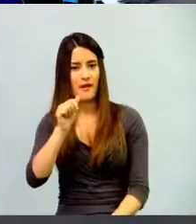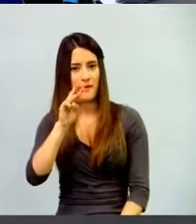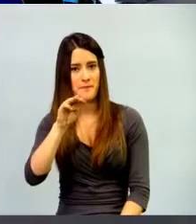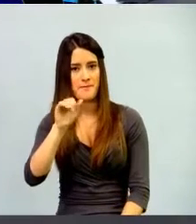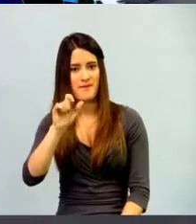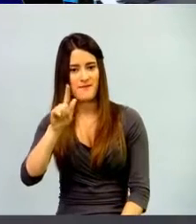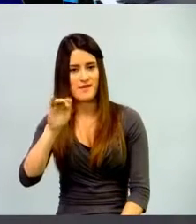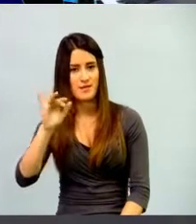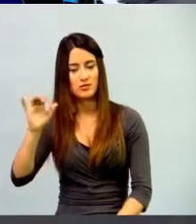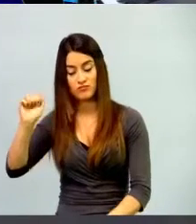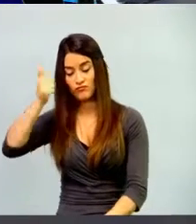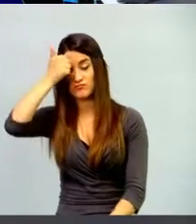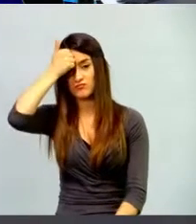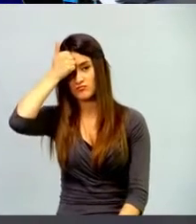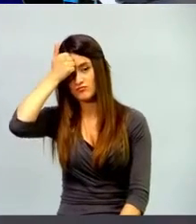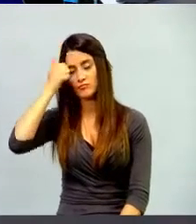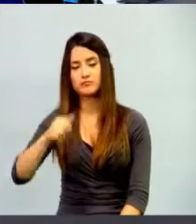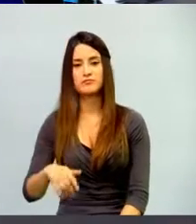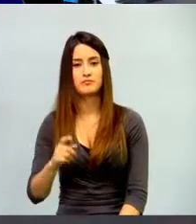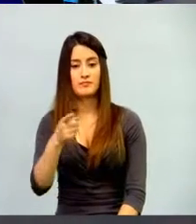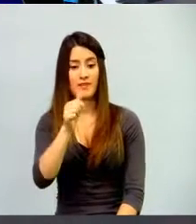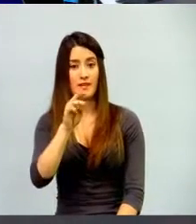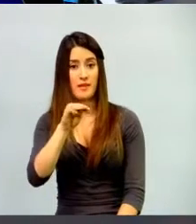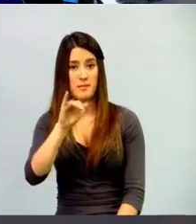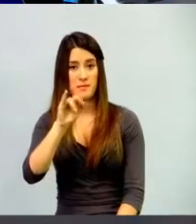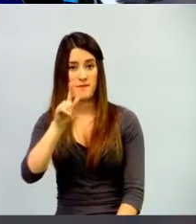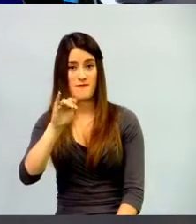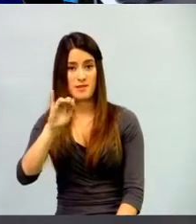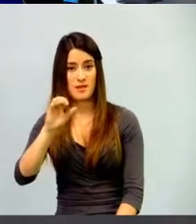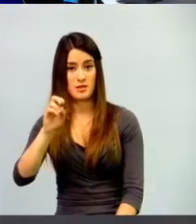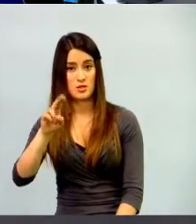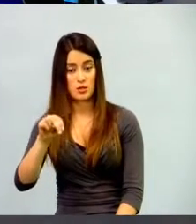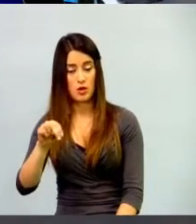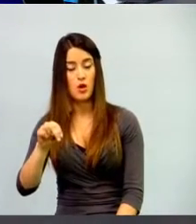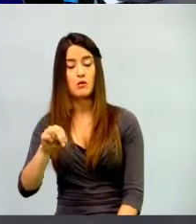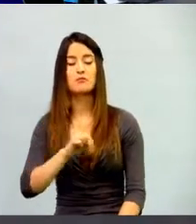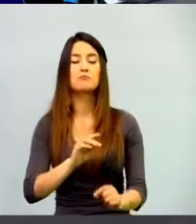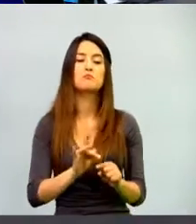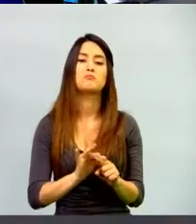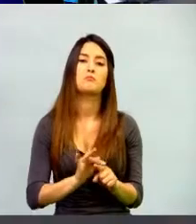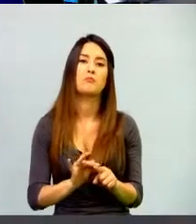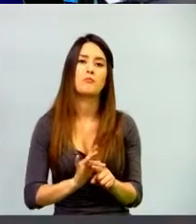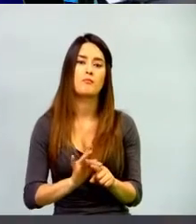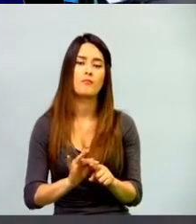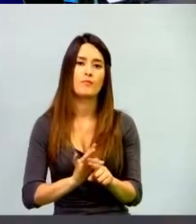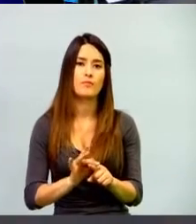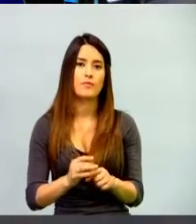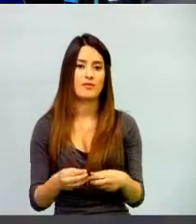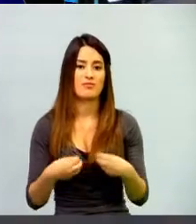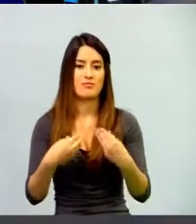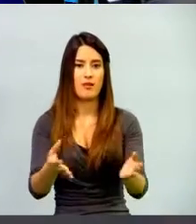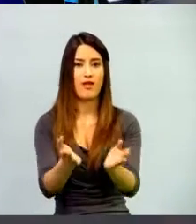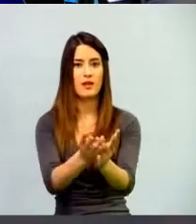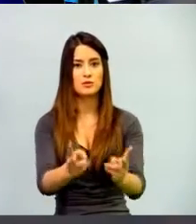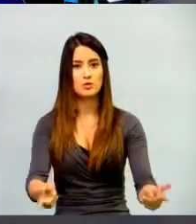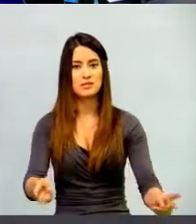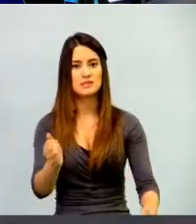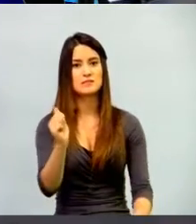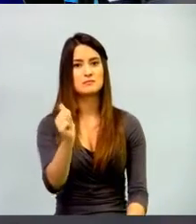Y es que la gamificación nos ofrece, le ofrece a nuestros estudiantes un nuevo, una nueva lógica de retroalimentación.